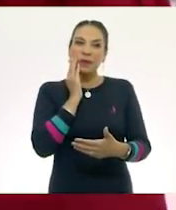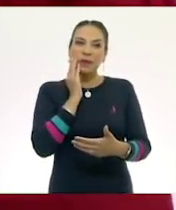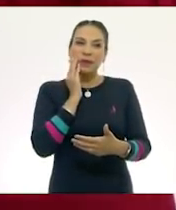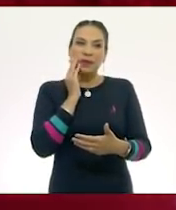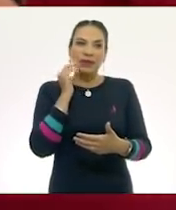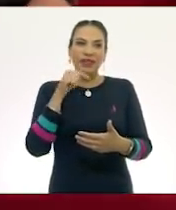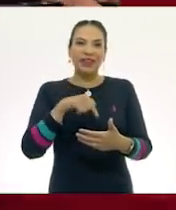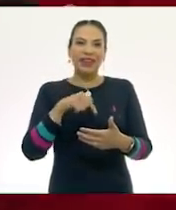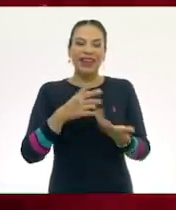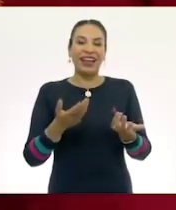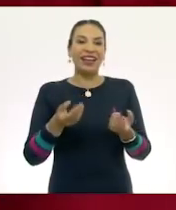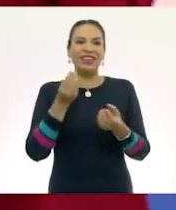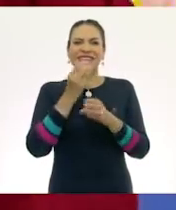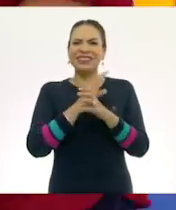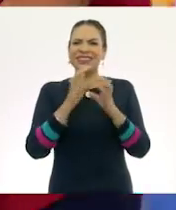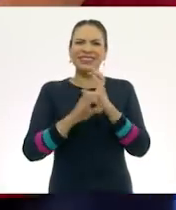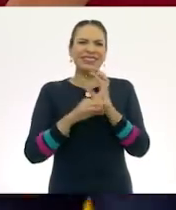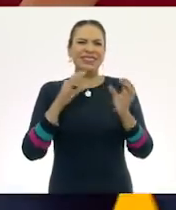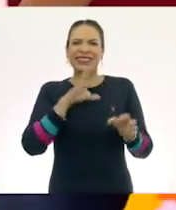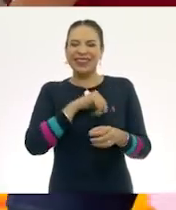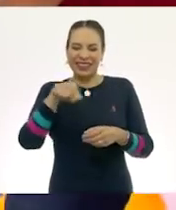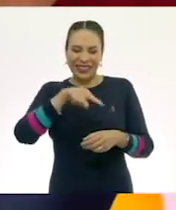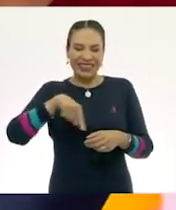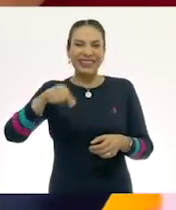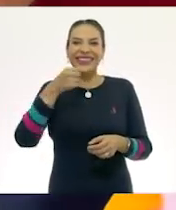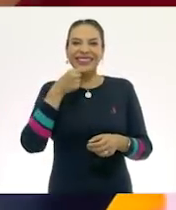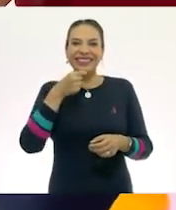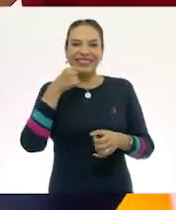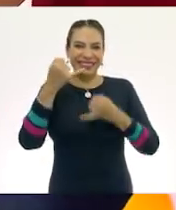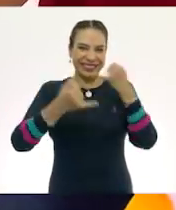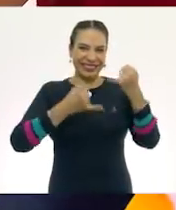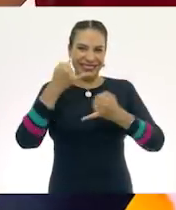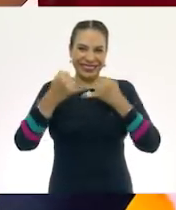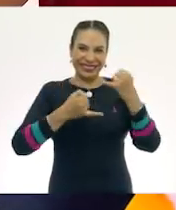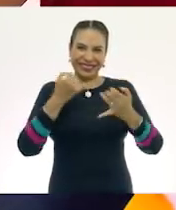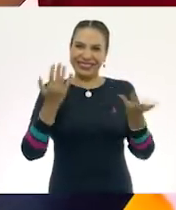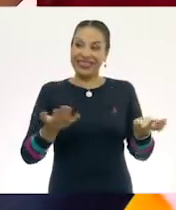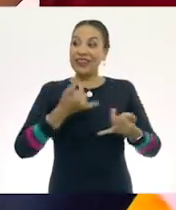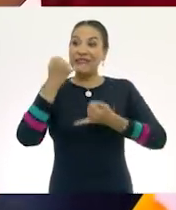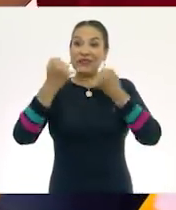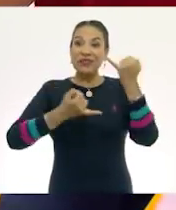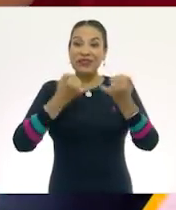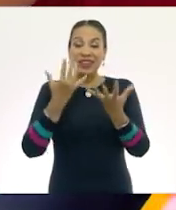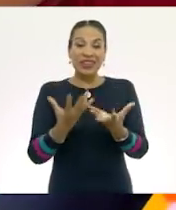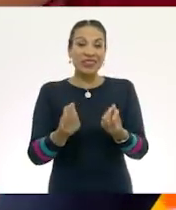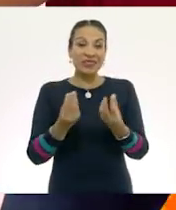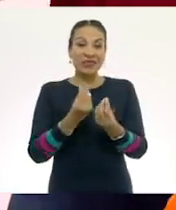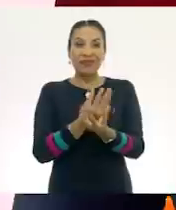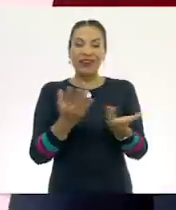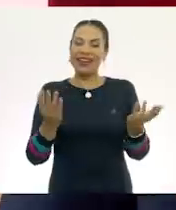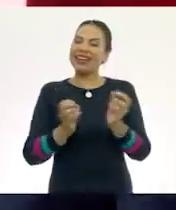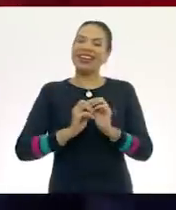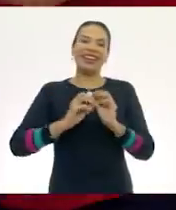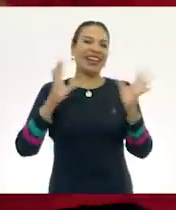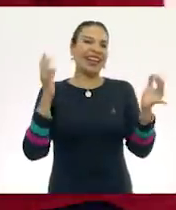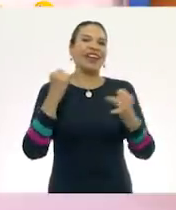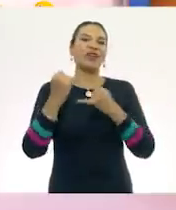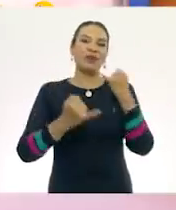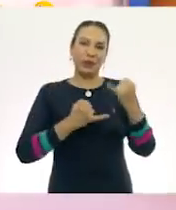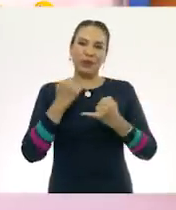Es una de nuestras cosas favoritas, niñas y niños. ¿Qué son? ¡Juguetes! Claro, son